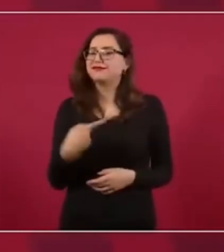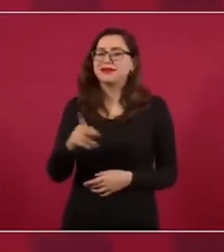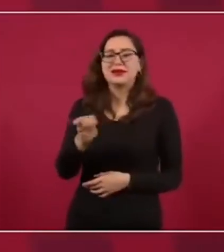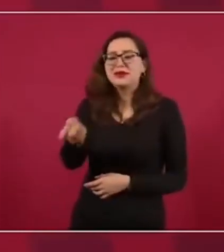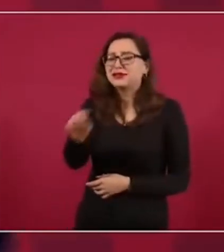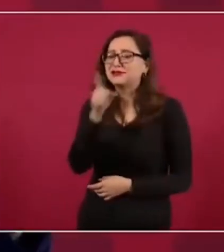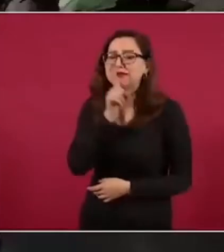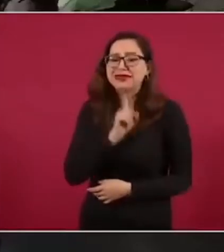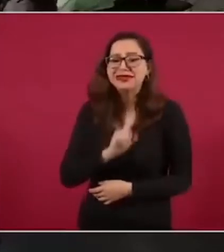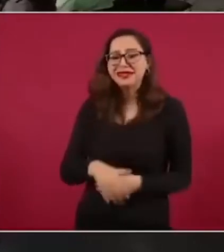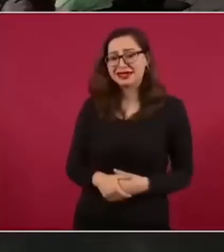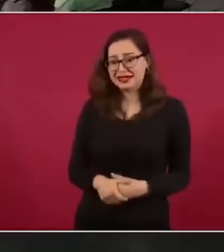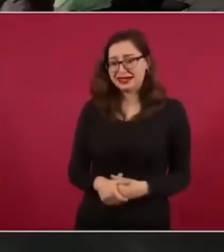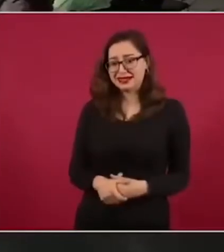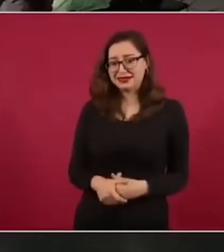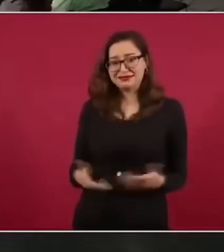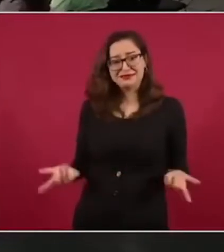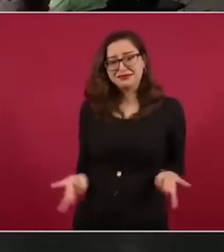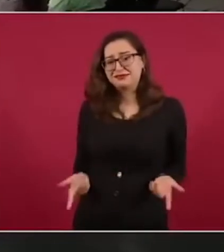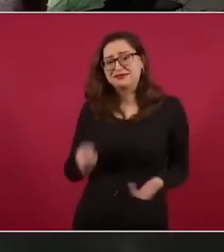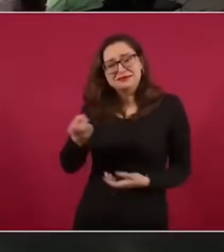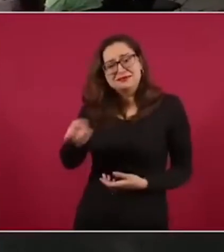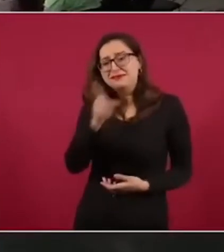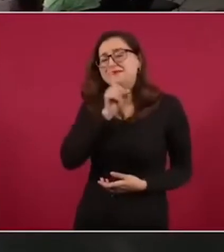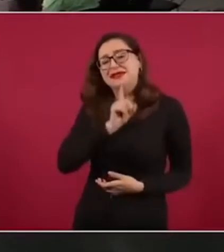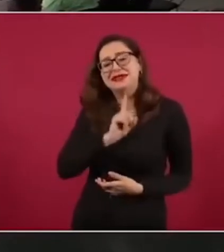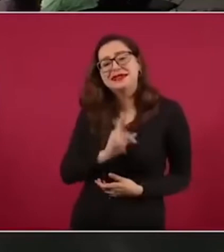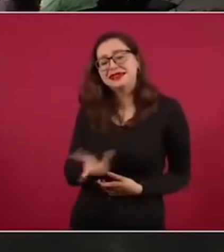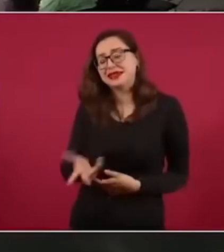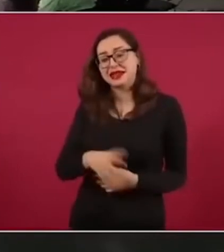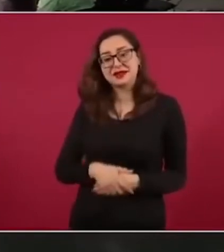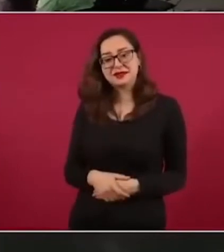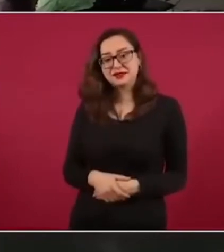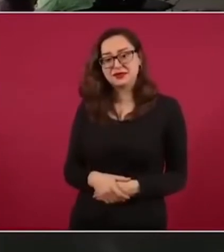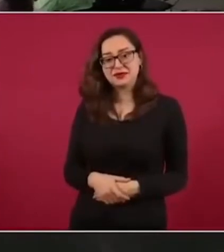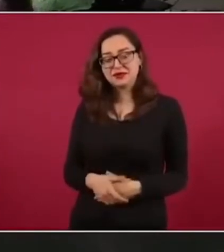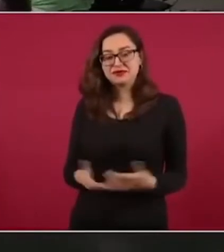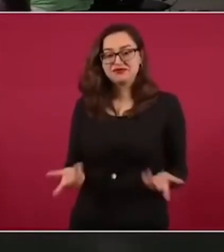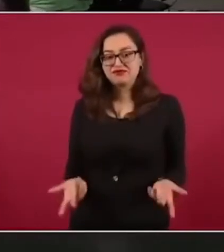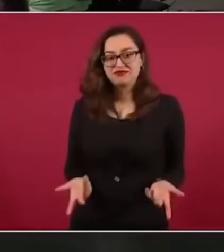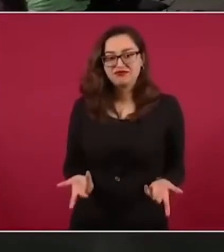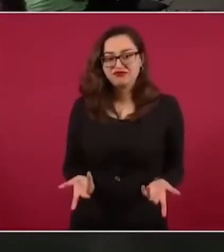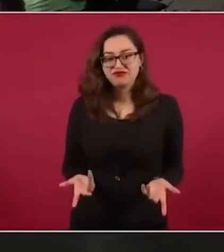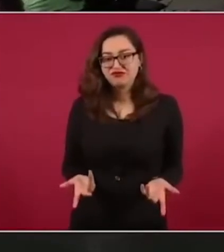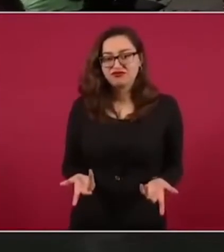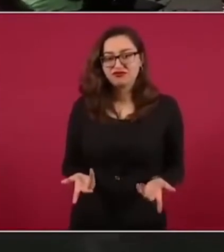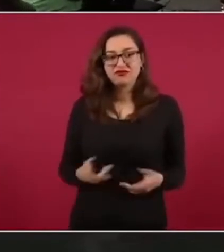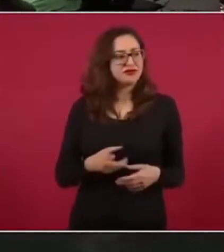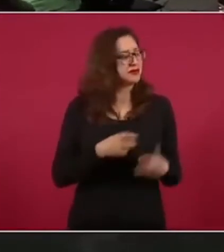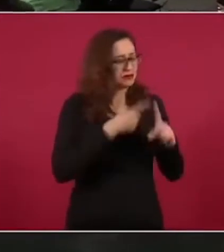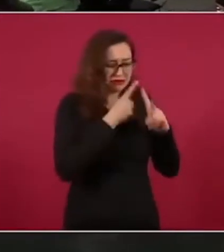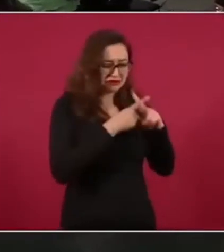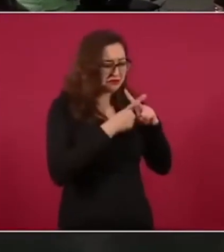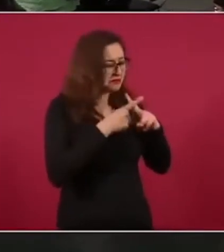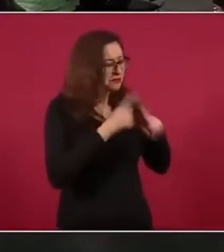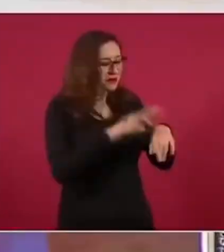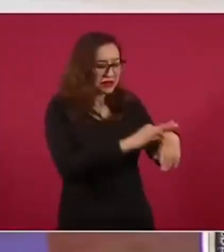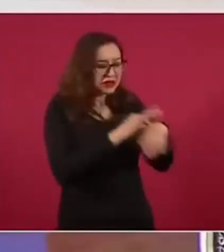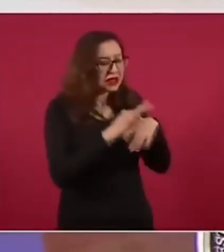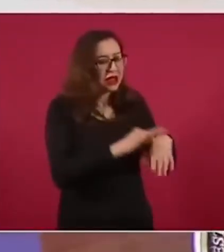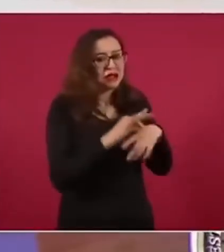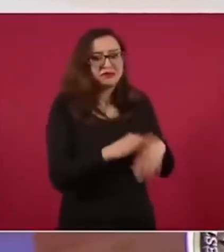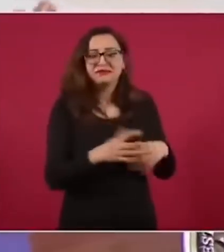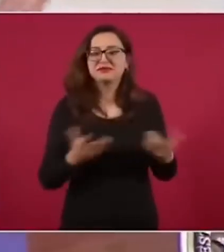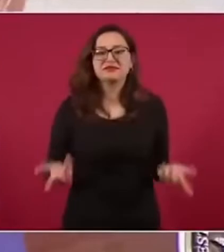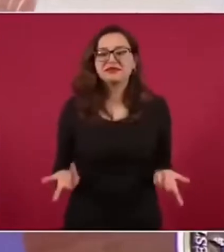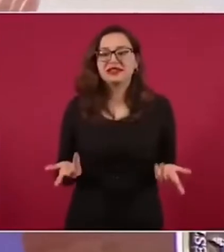violencia. No, no, no, yo nada más si fuese así… No, en cifras reales. No, en cifras reales, no, si fuese así